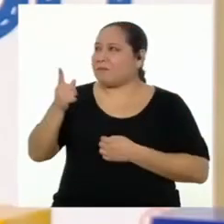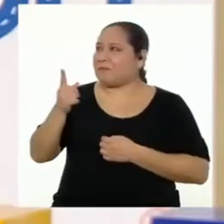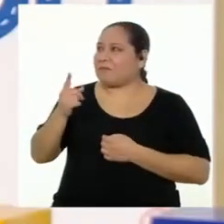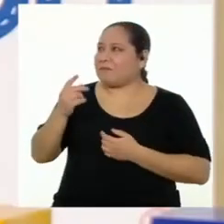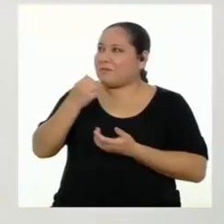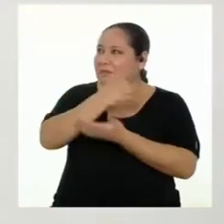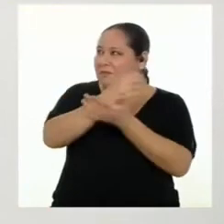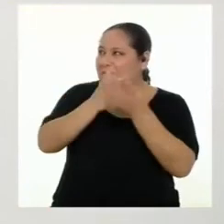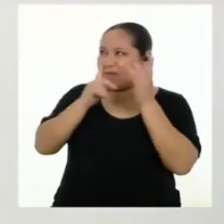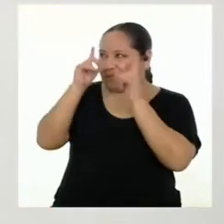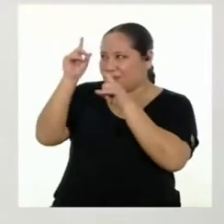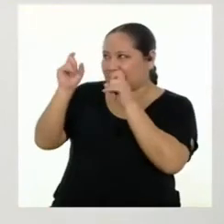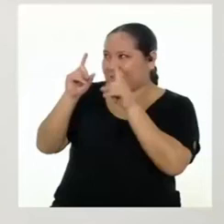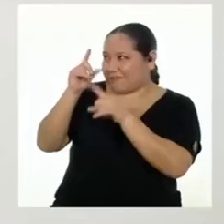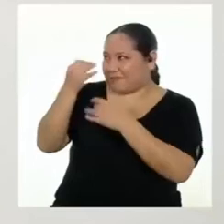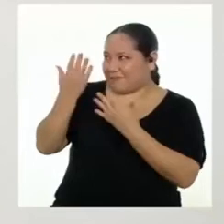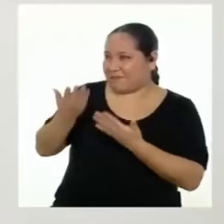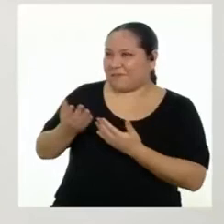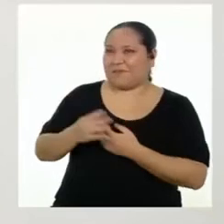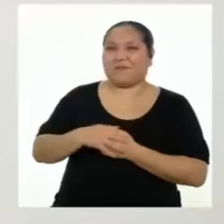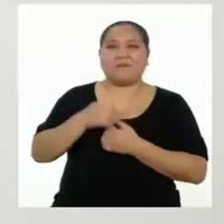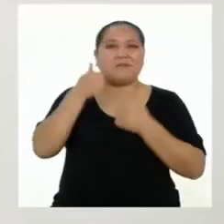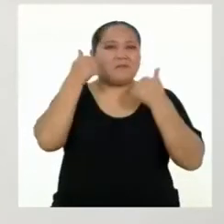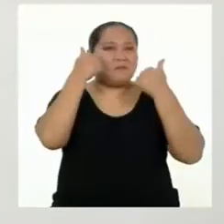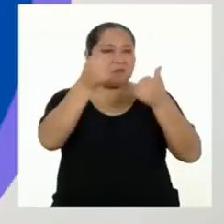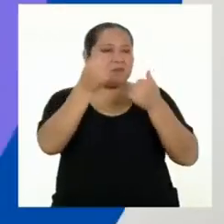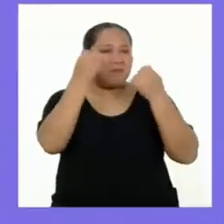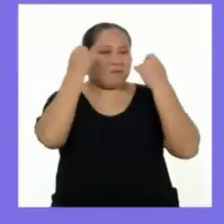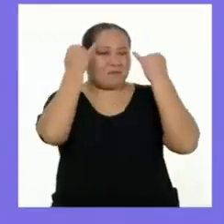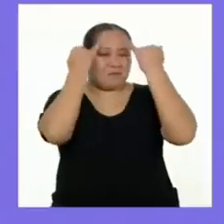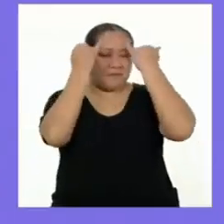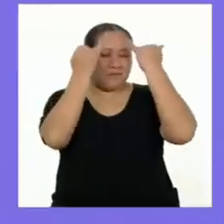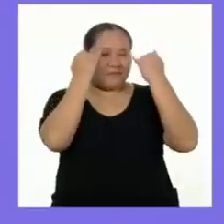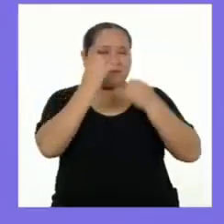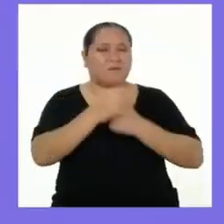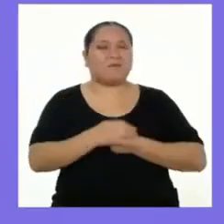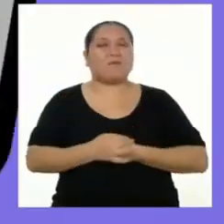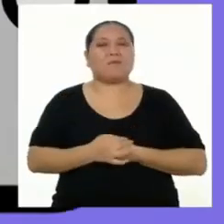al bloque de preguntas? Me parece una gran idea.